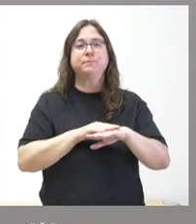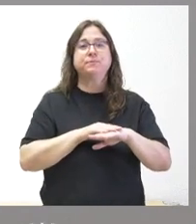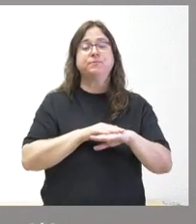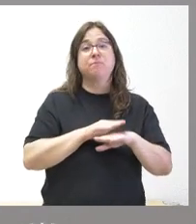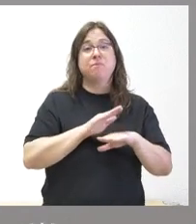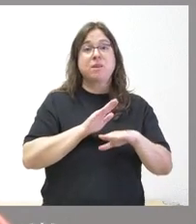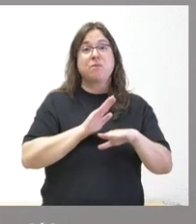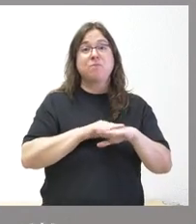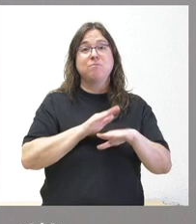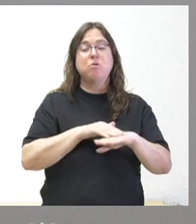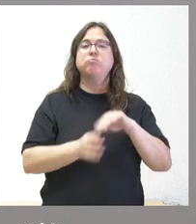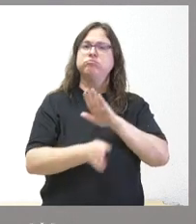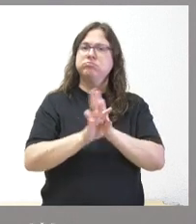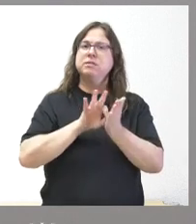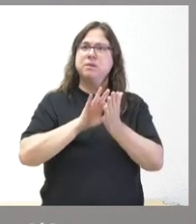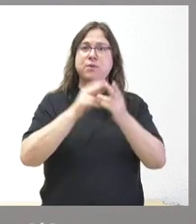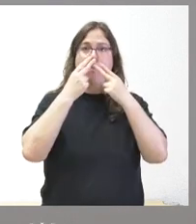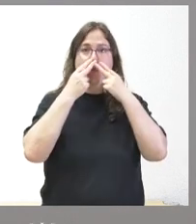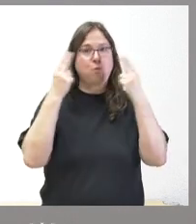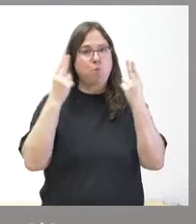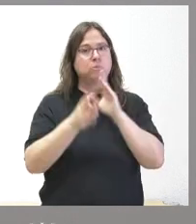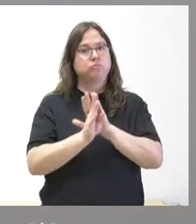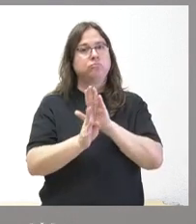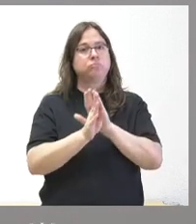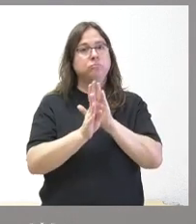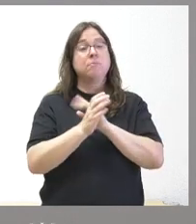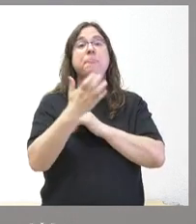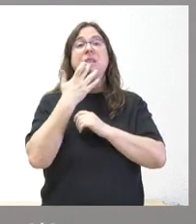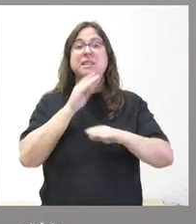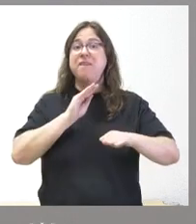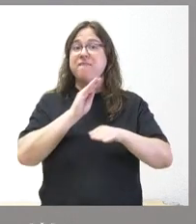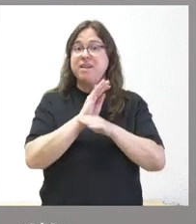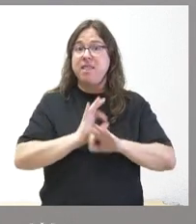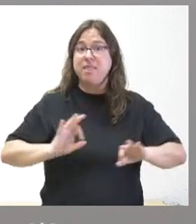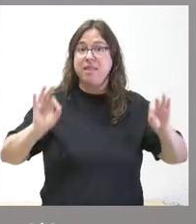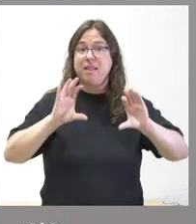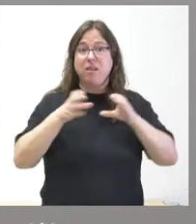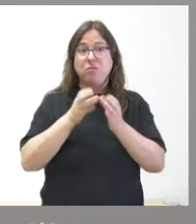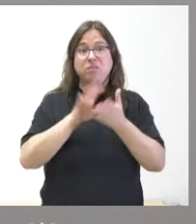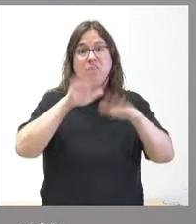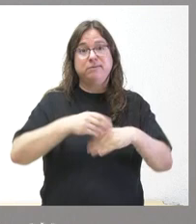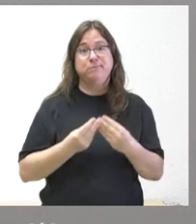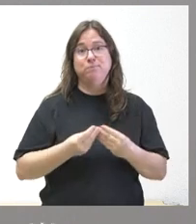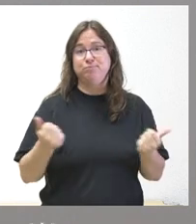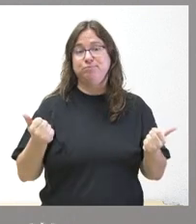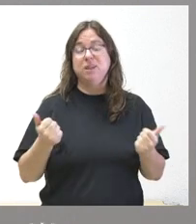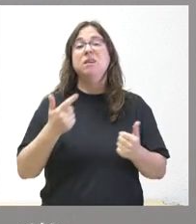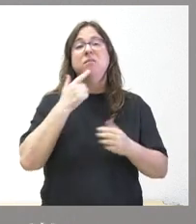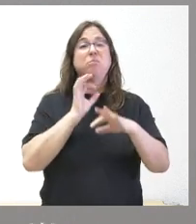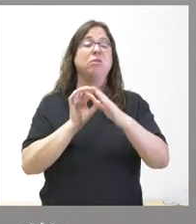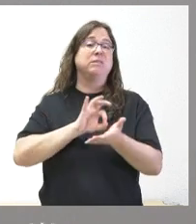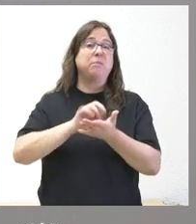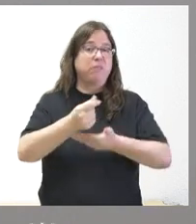estamos manteniendo un servicio público que, de no ser financiado por la Junta de Castilla y León, desaparecería porque es un servicio definitario,